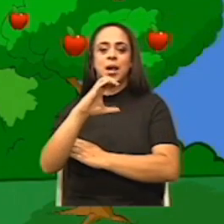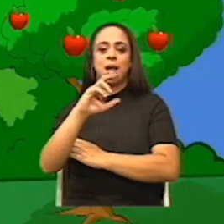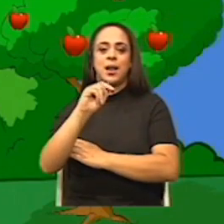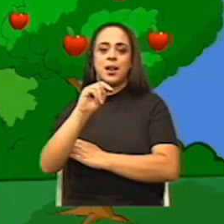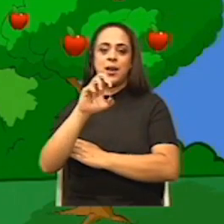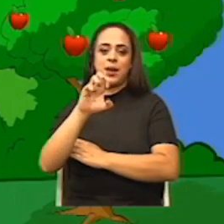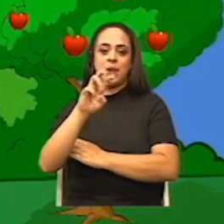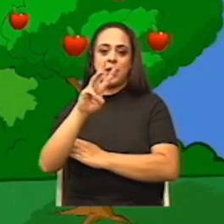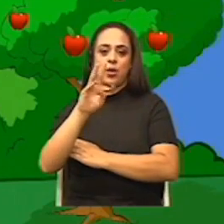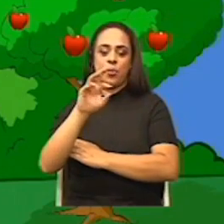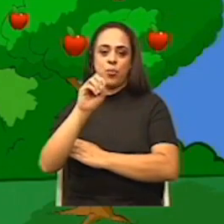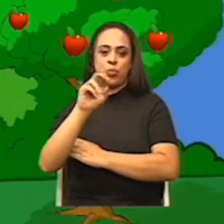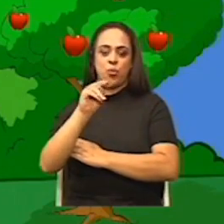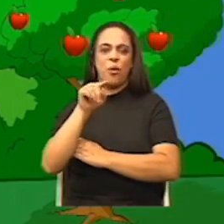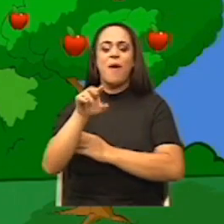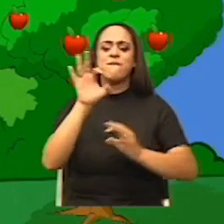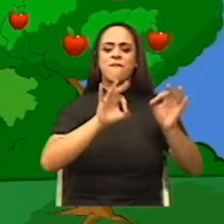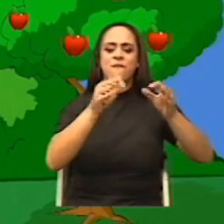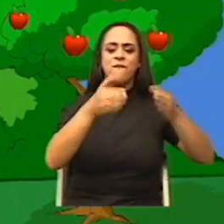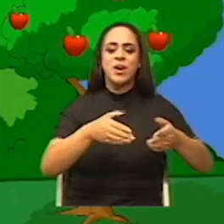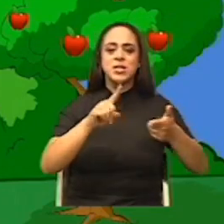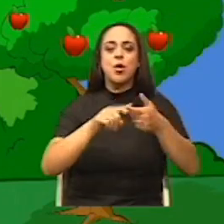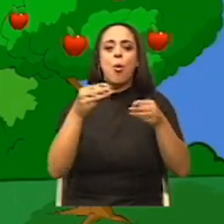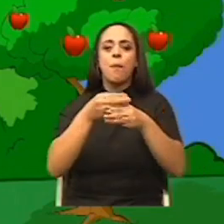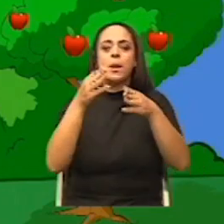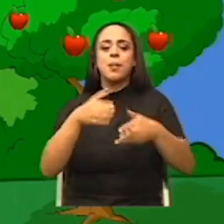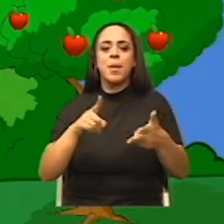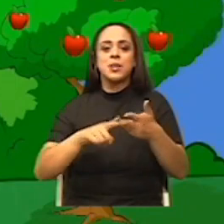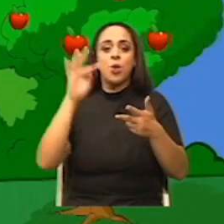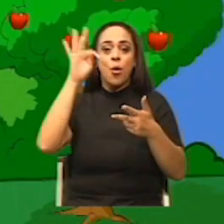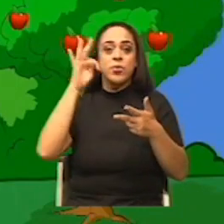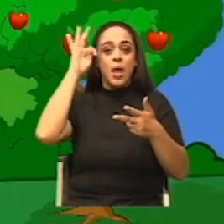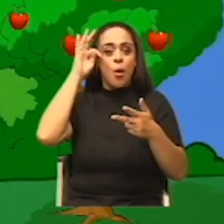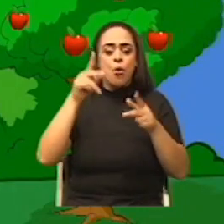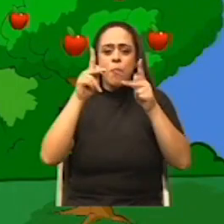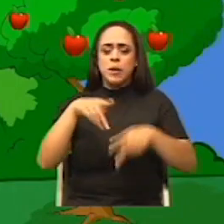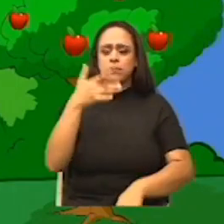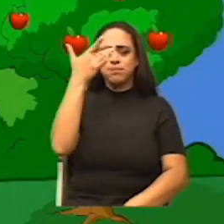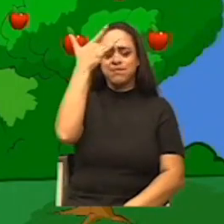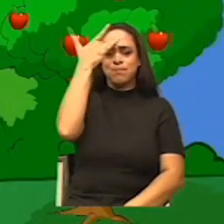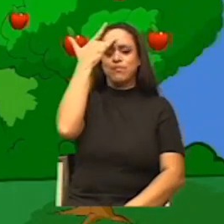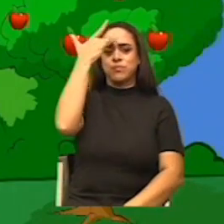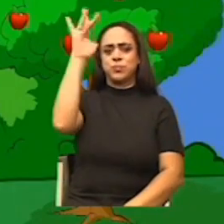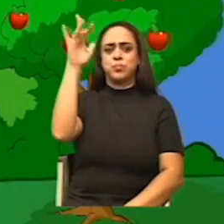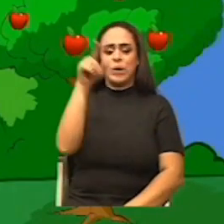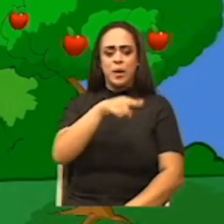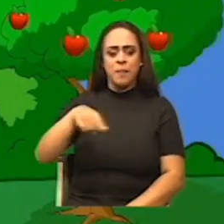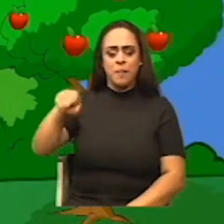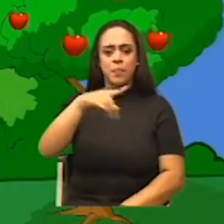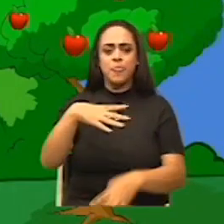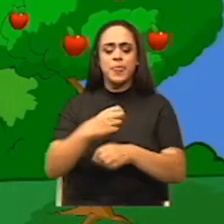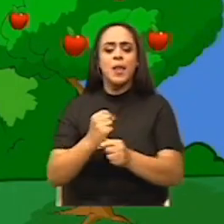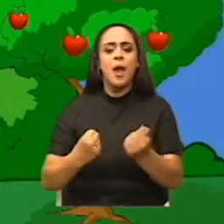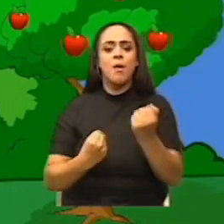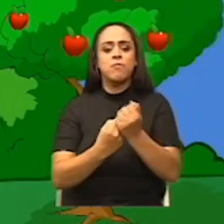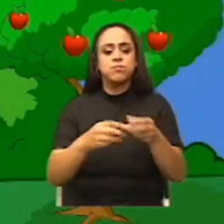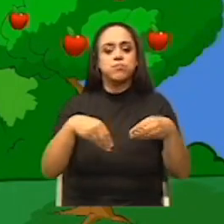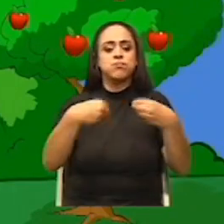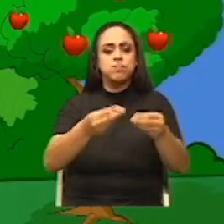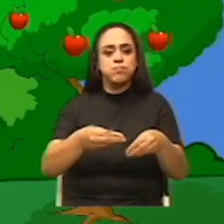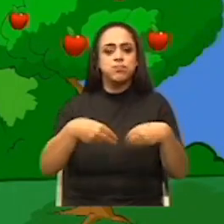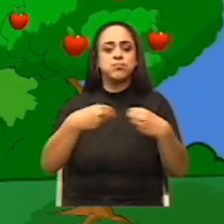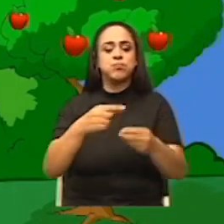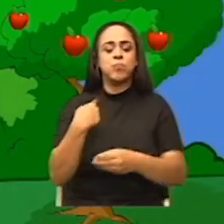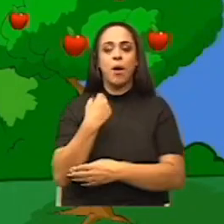físico, matemático, teólogo, alquimista y realizó muchos aportes que nos permiten comprender